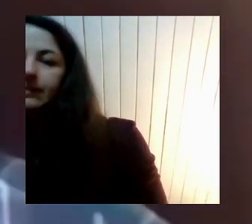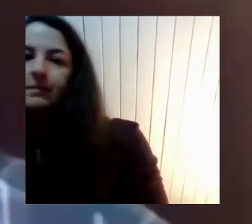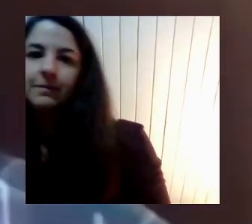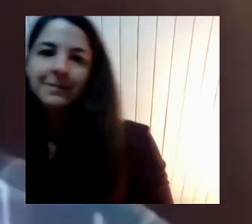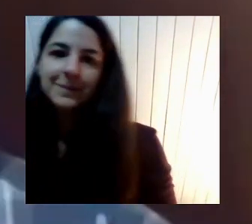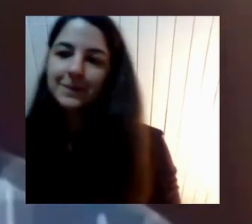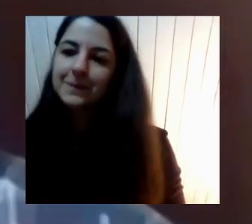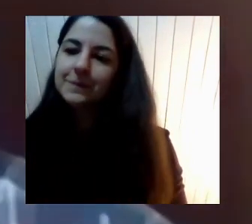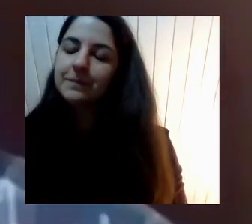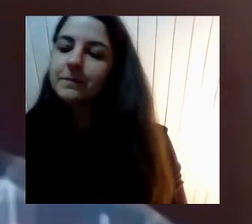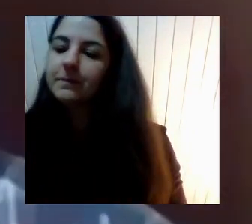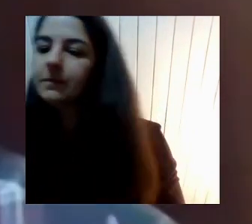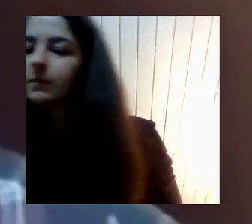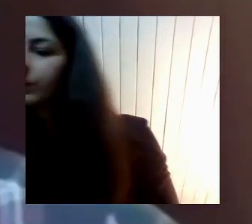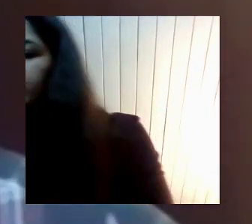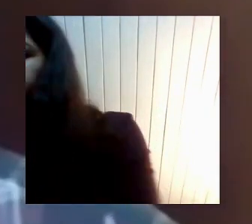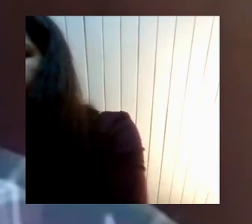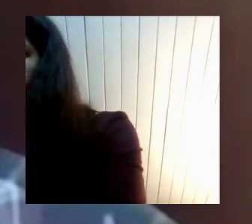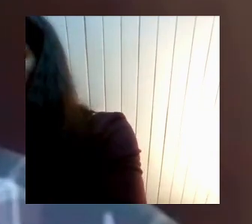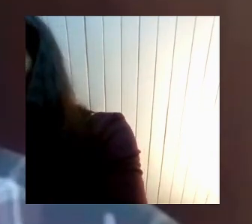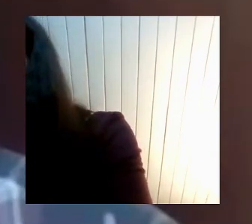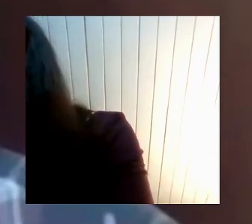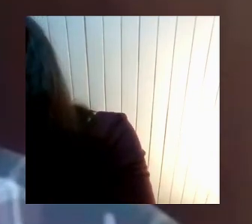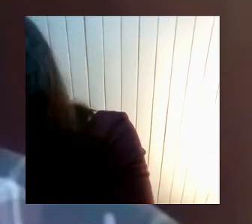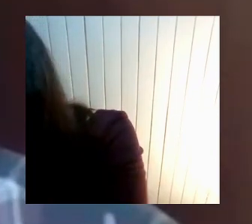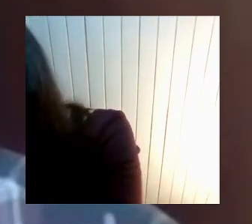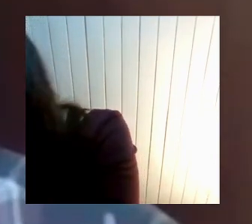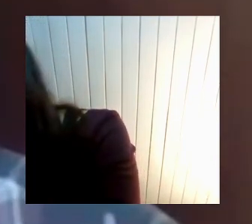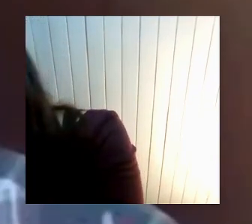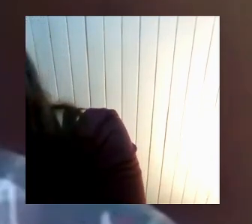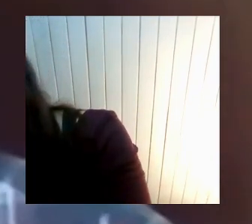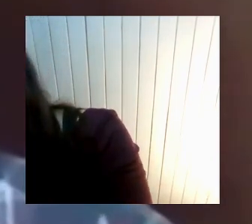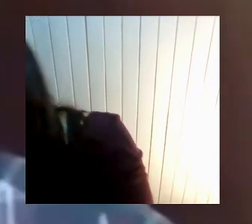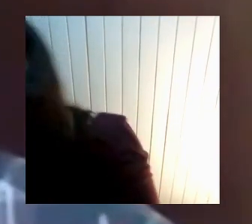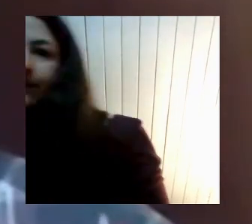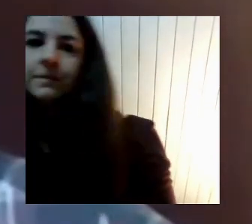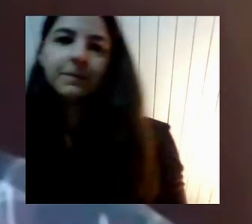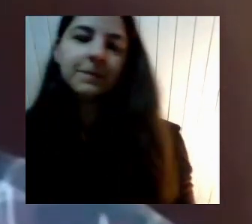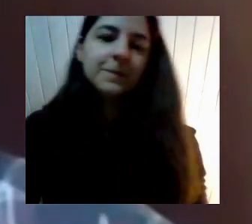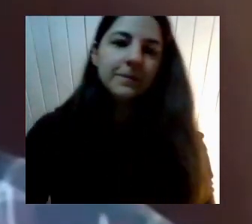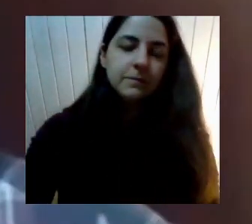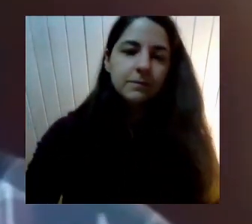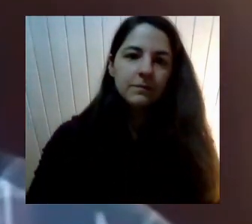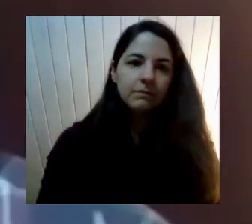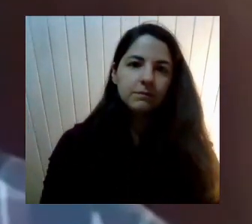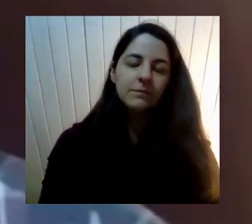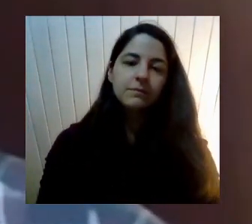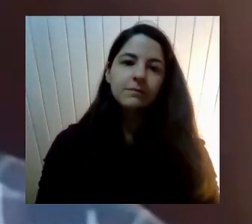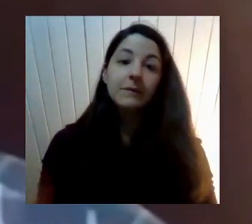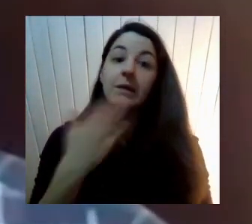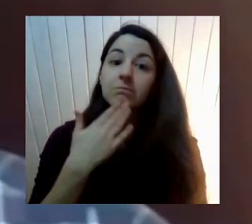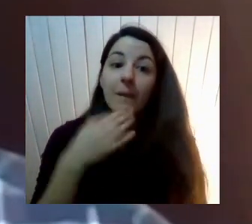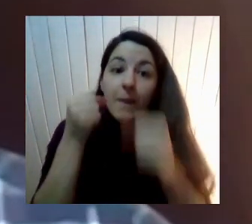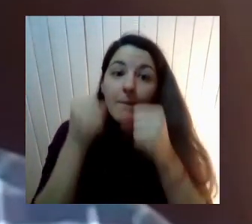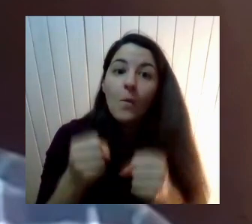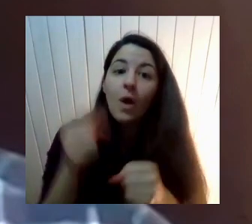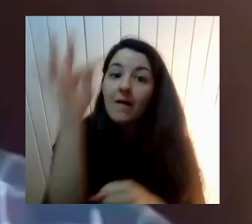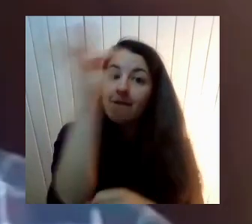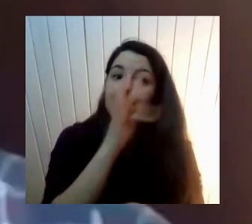O si prefieren También pueden conversar O generar Alguna pregunta A través de la barra De la barra de chat ¿Ya?